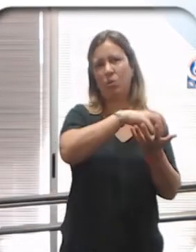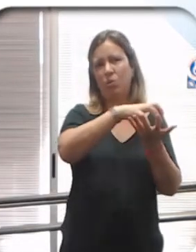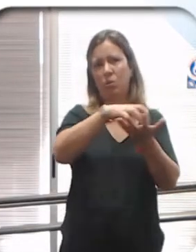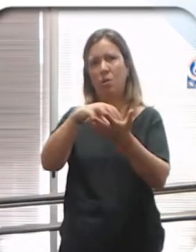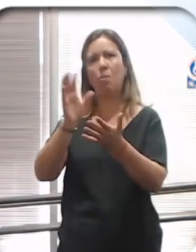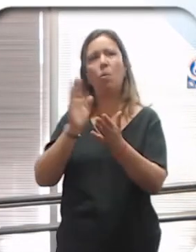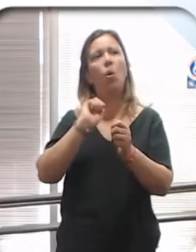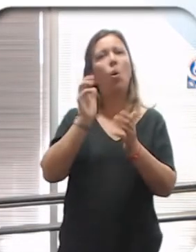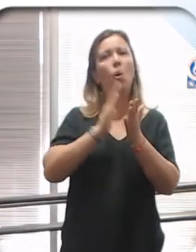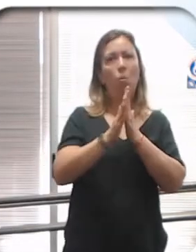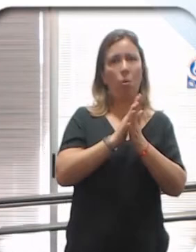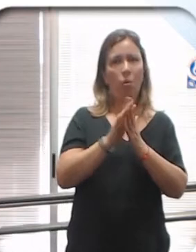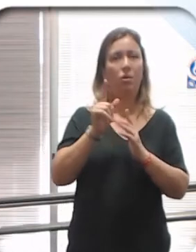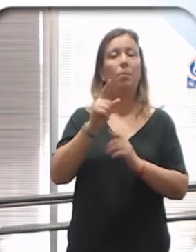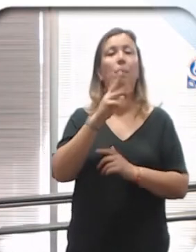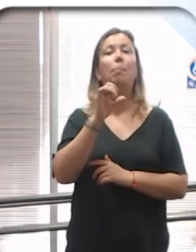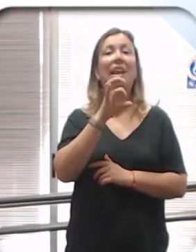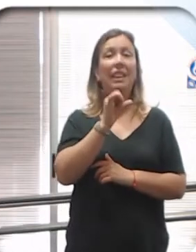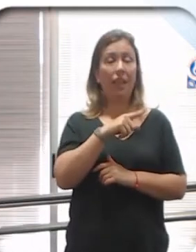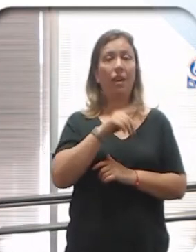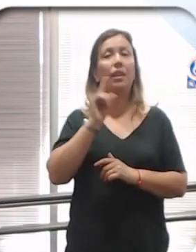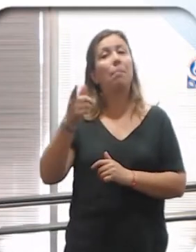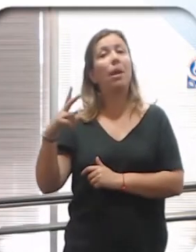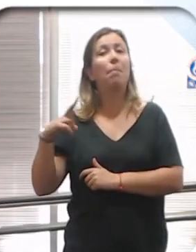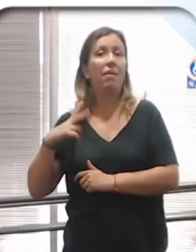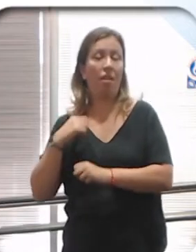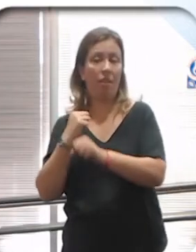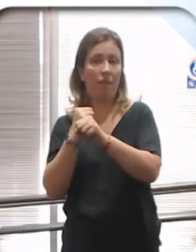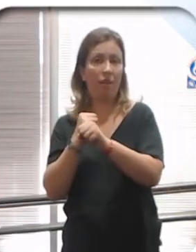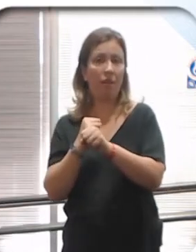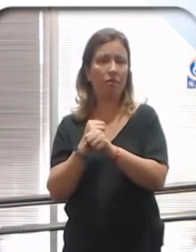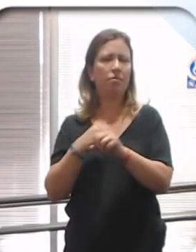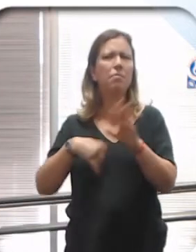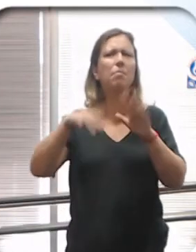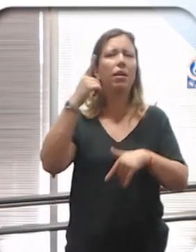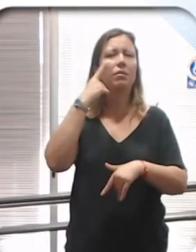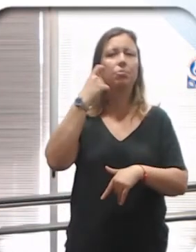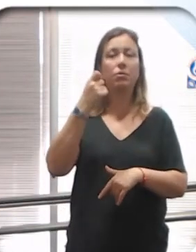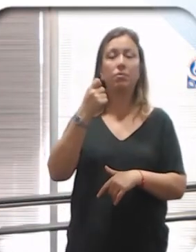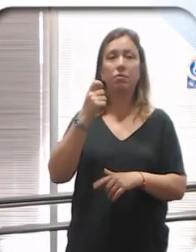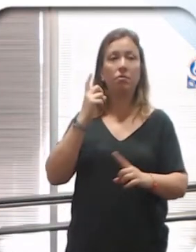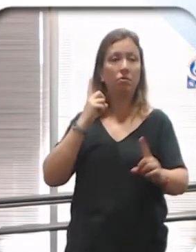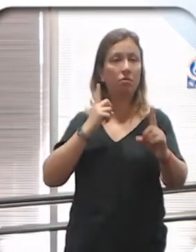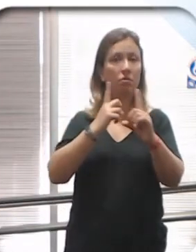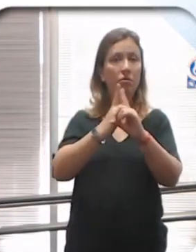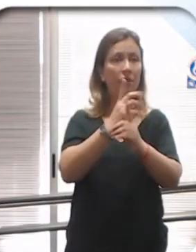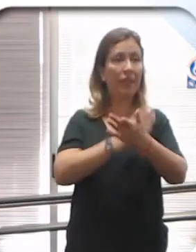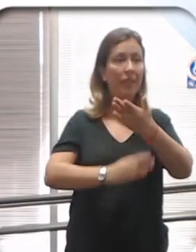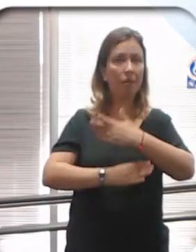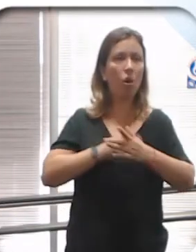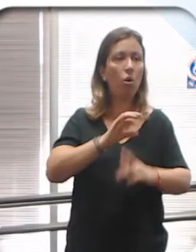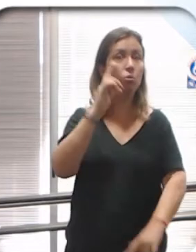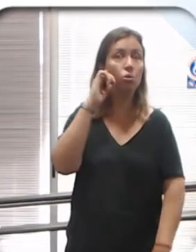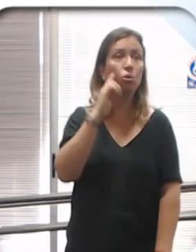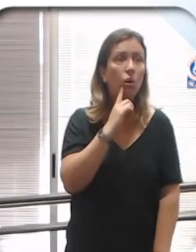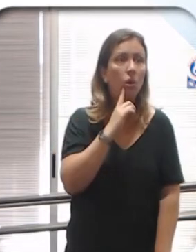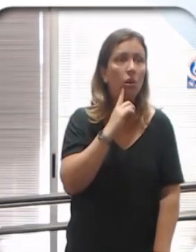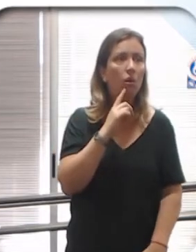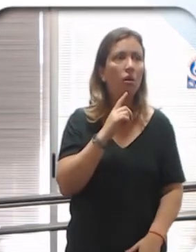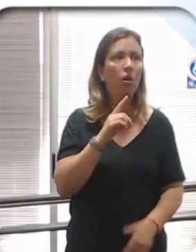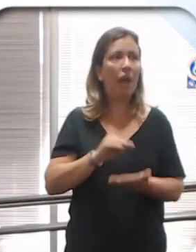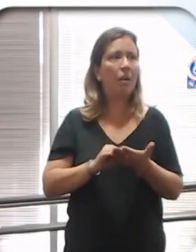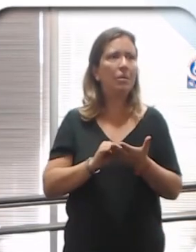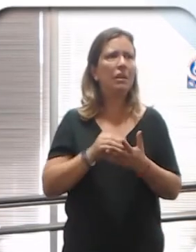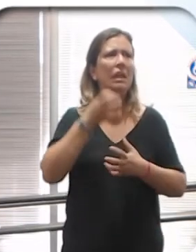públicas en el Pasteur y privadas, en donde lo más notorio es que si viera una persona con una dificultad auditiva, la